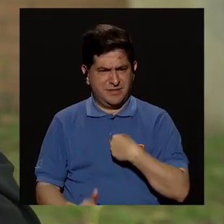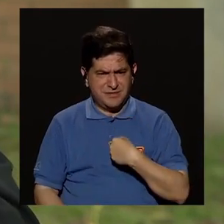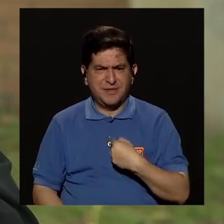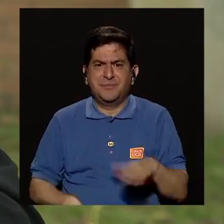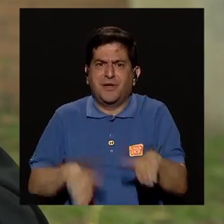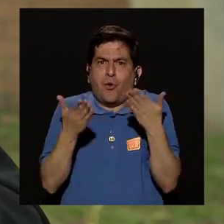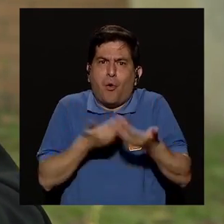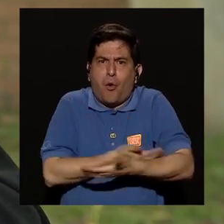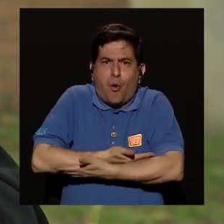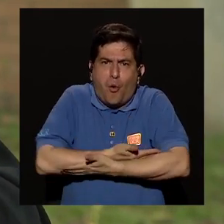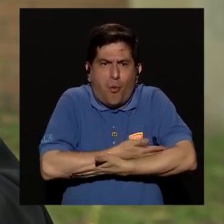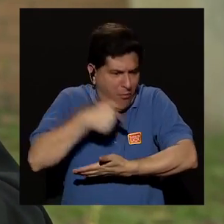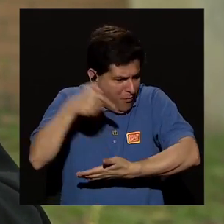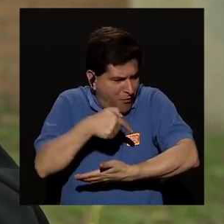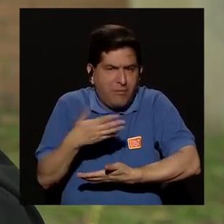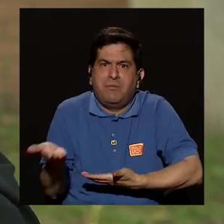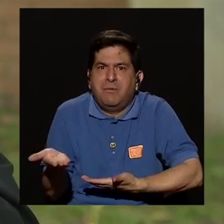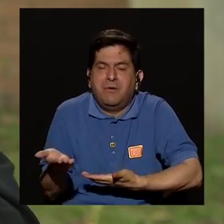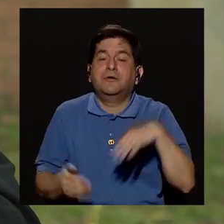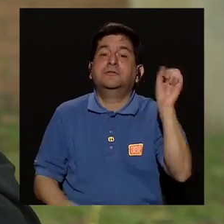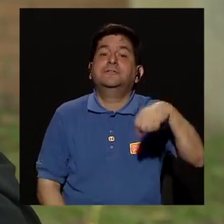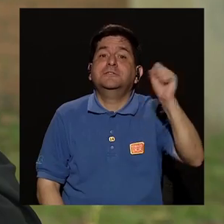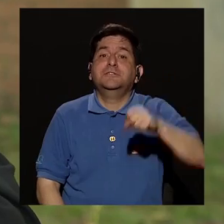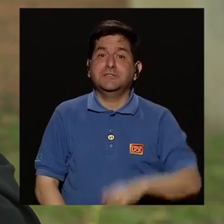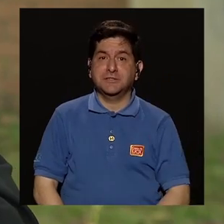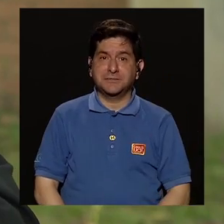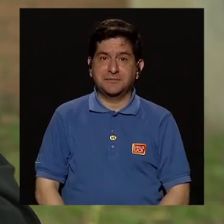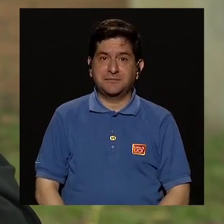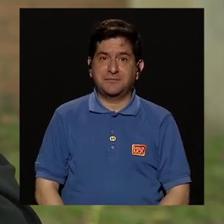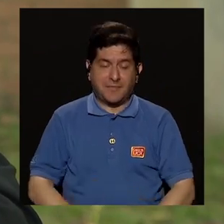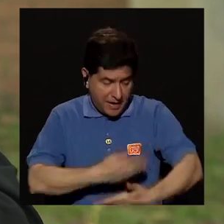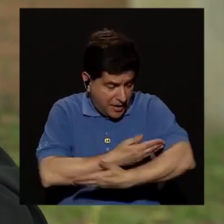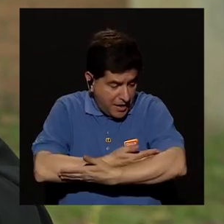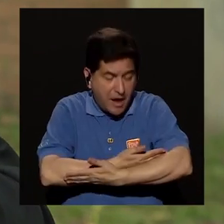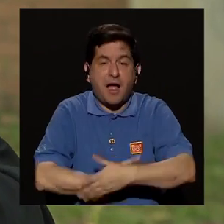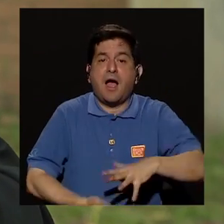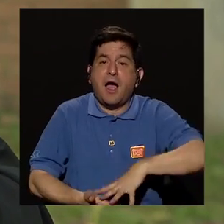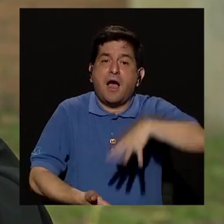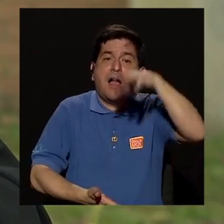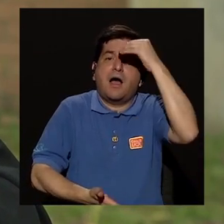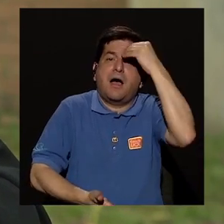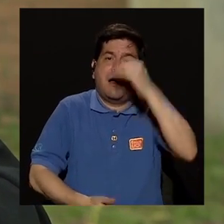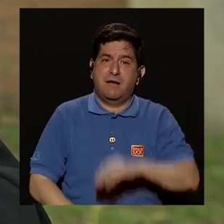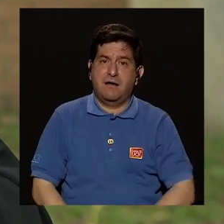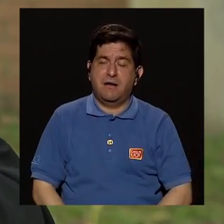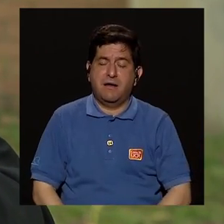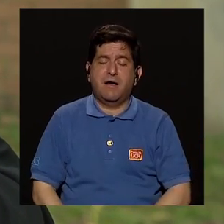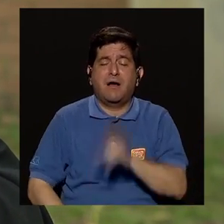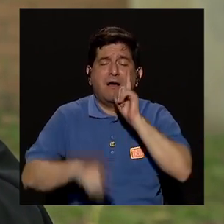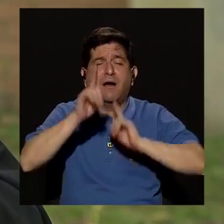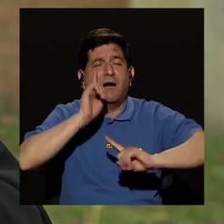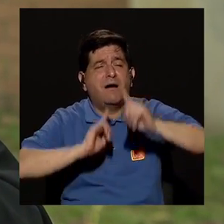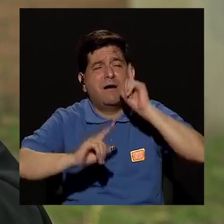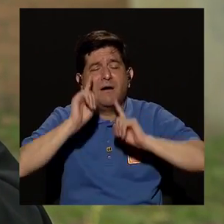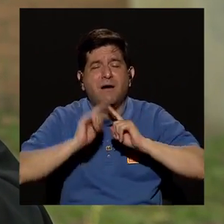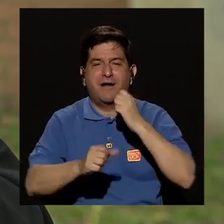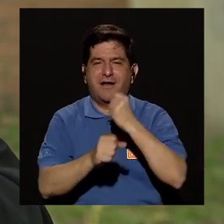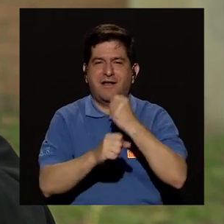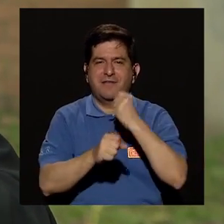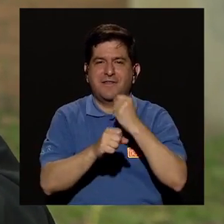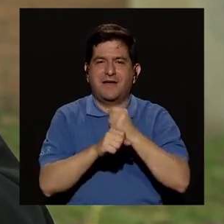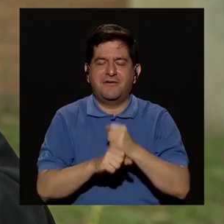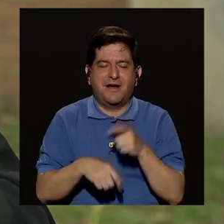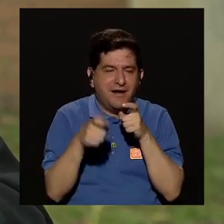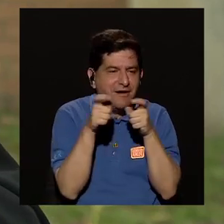me dirán, pero ¿cómo un bebé recién nacido? Sí, porque el bebé recién nacido aprende, por ejemplo, con el llanto a